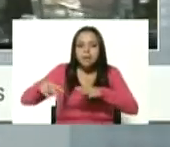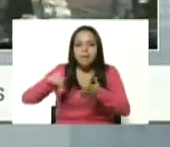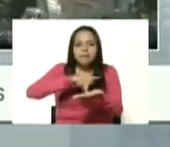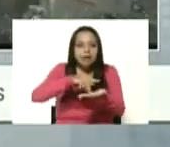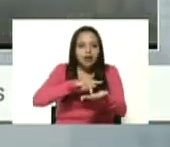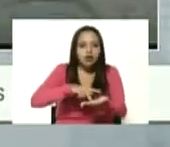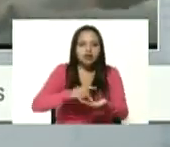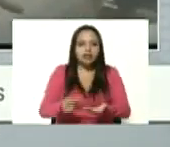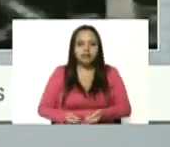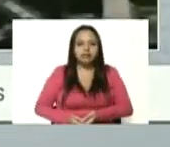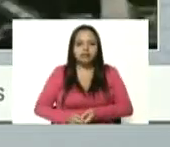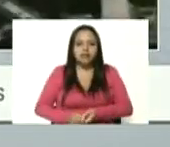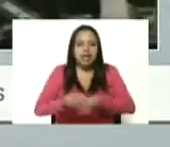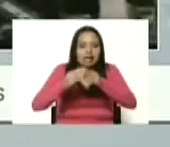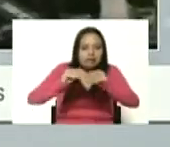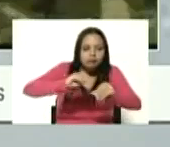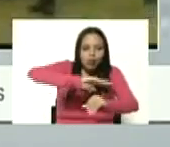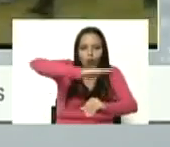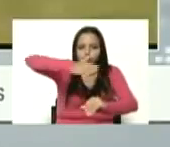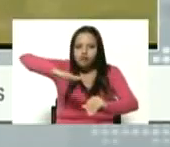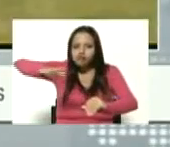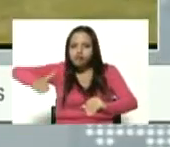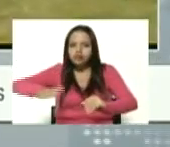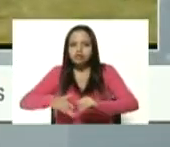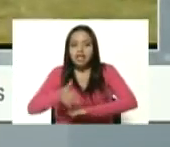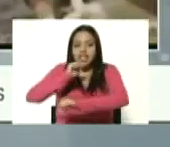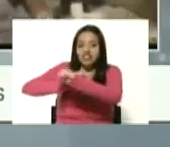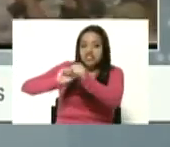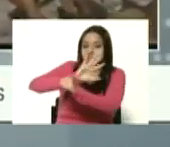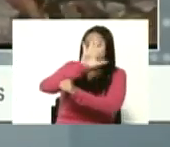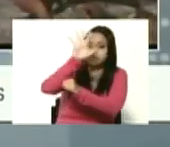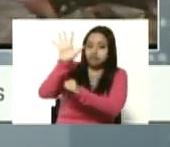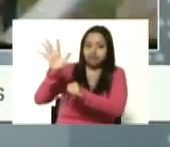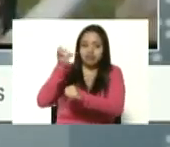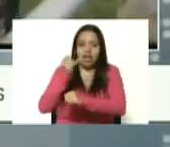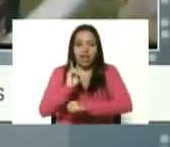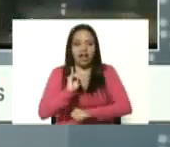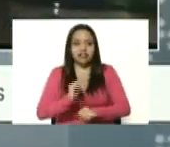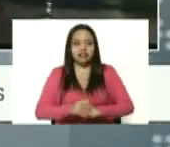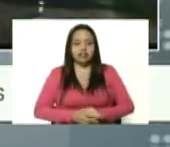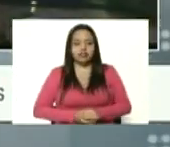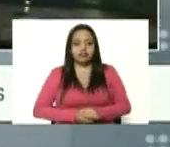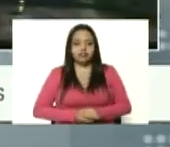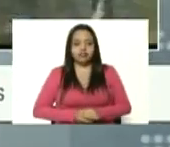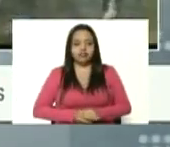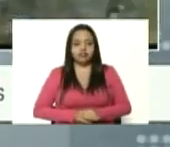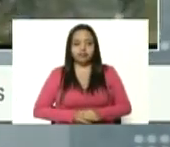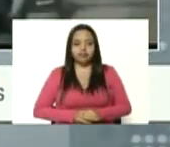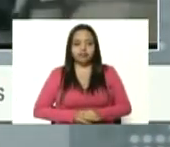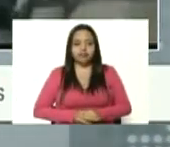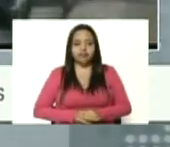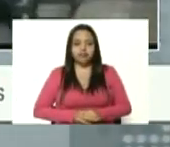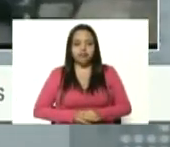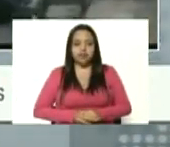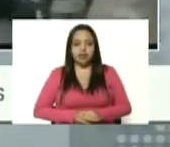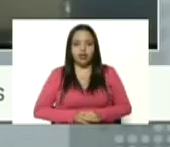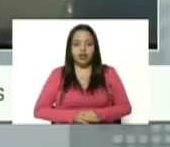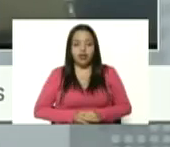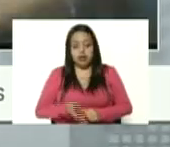cada monte la defensa antiaérea aquí está el alcalde